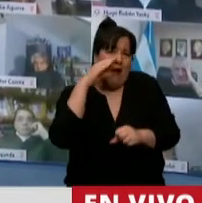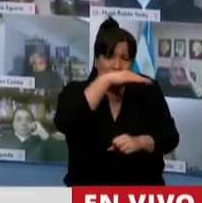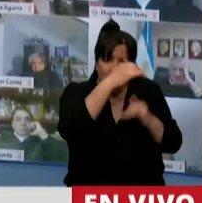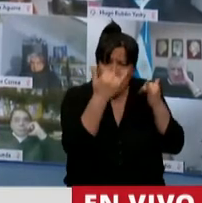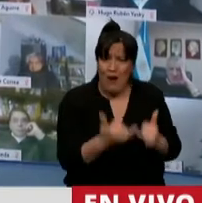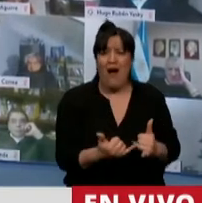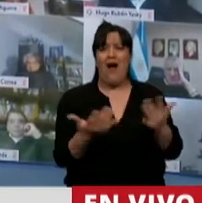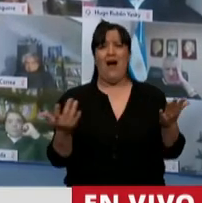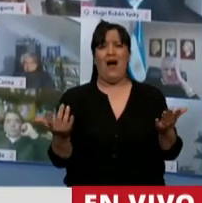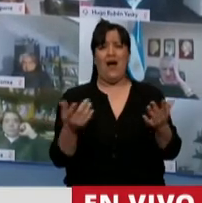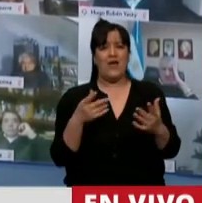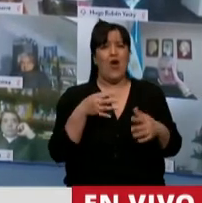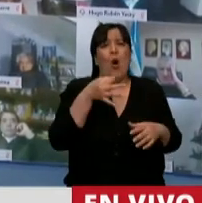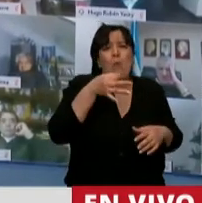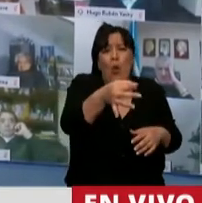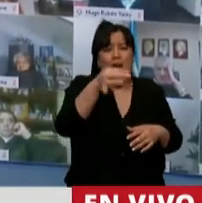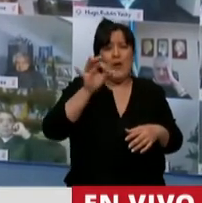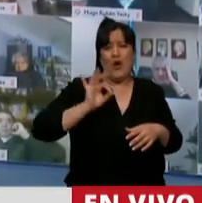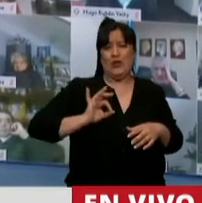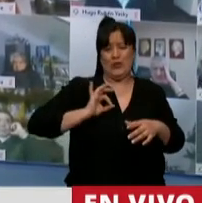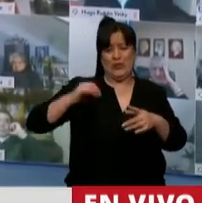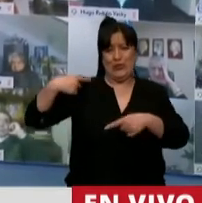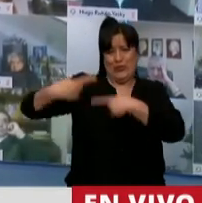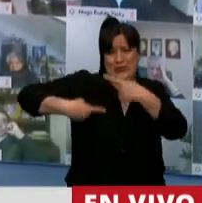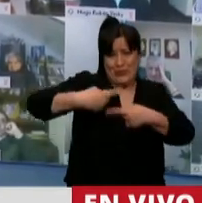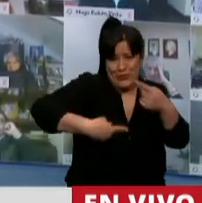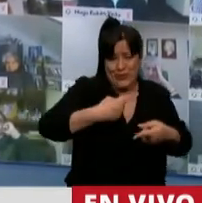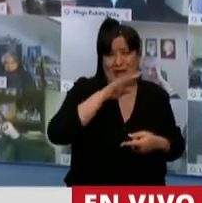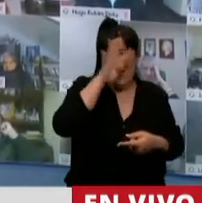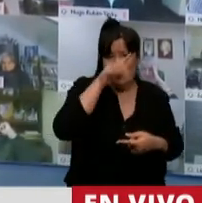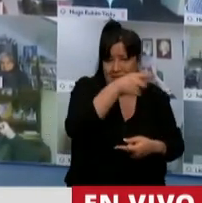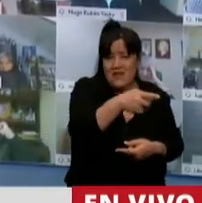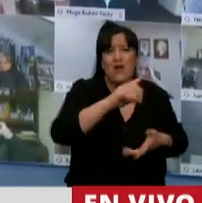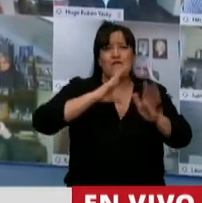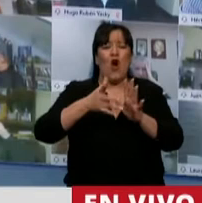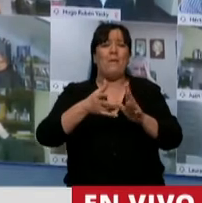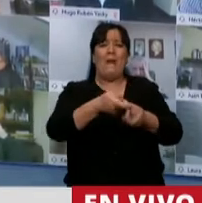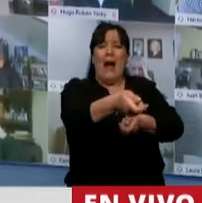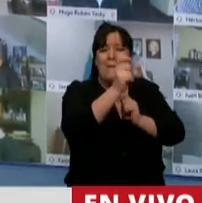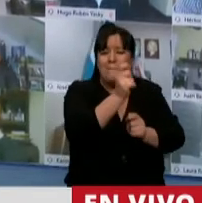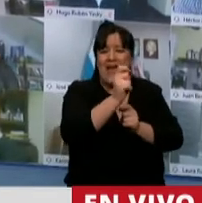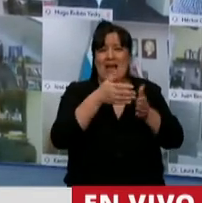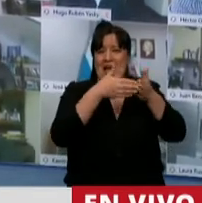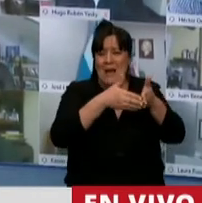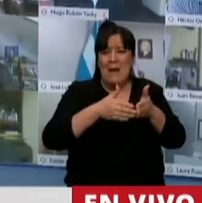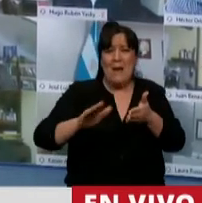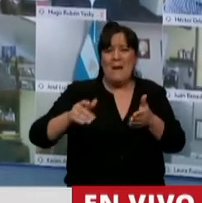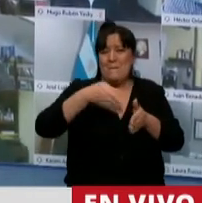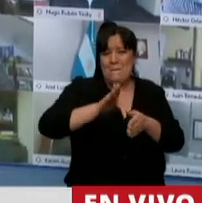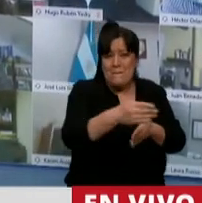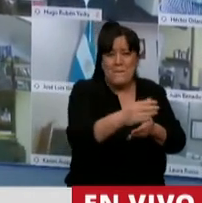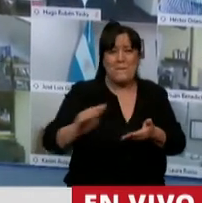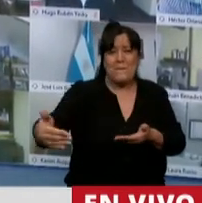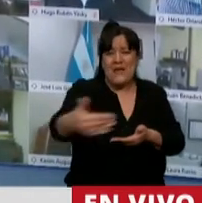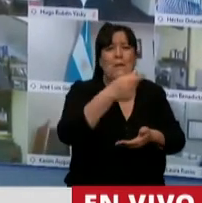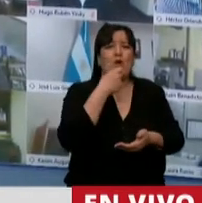desde nuestros pueblos indígenas con formas de pesca y de venta, por ejemplo, en el